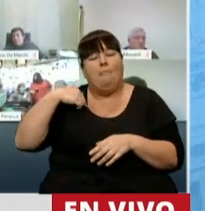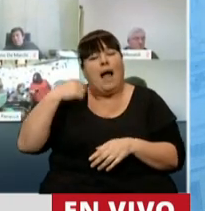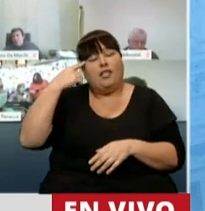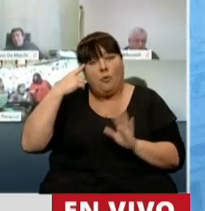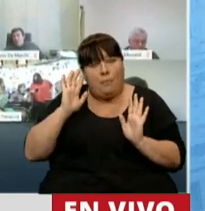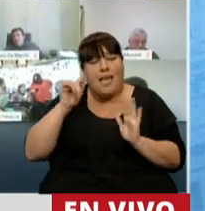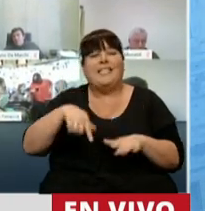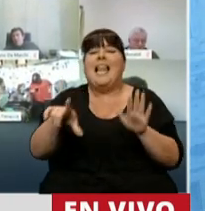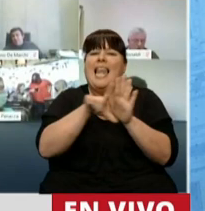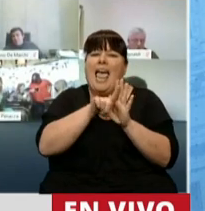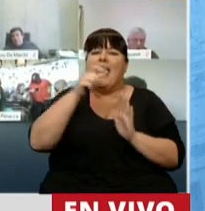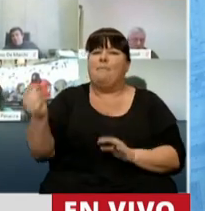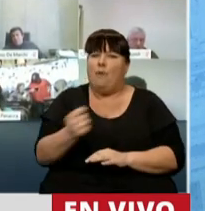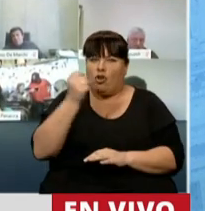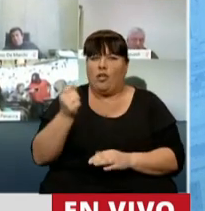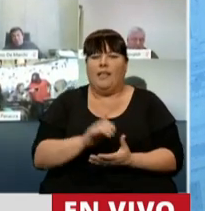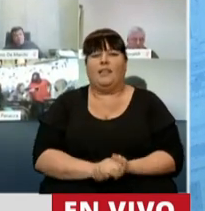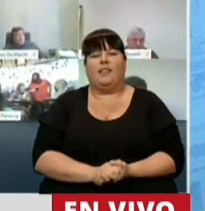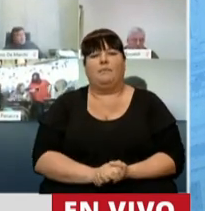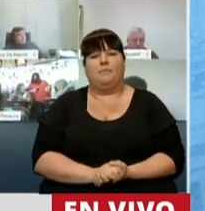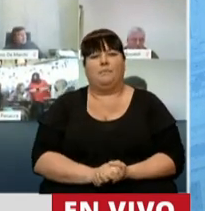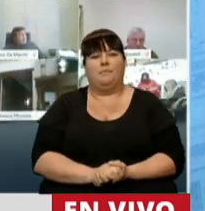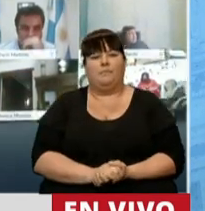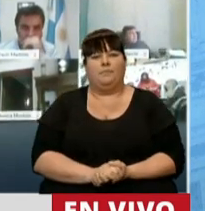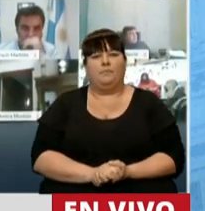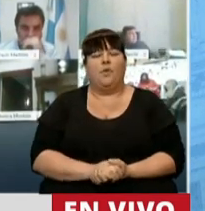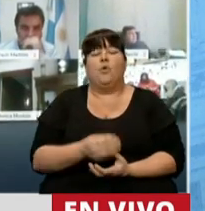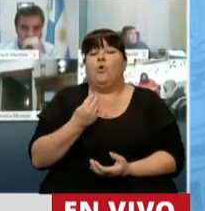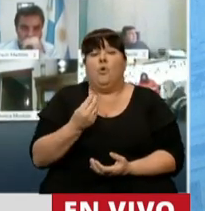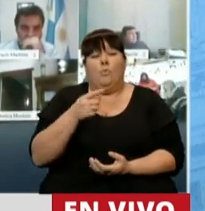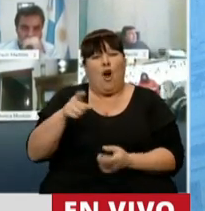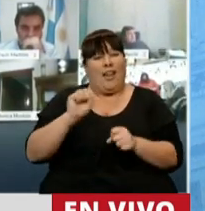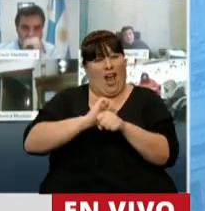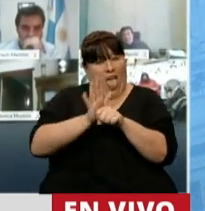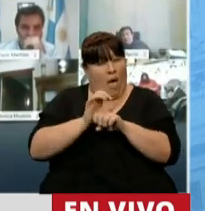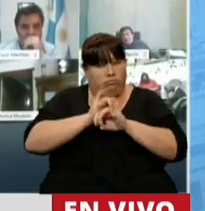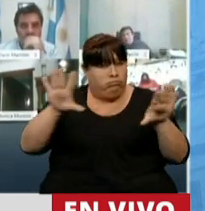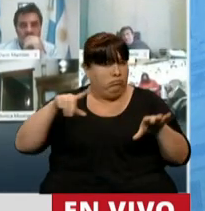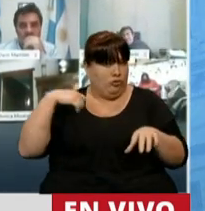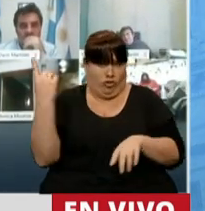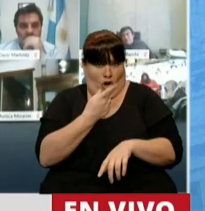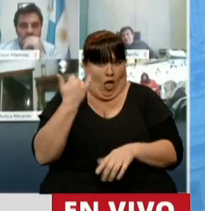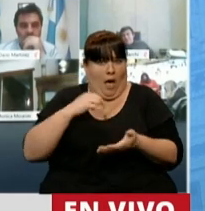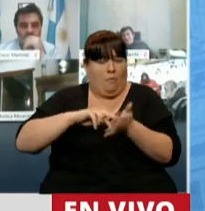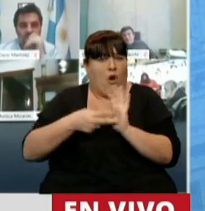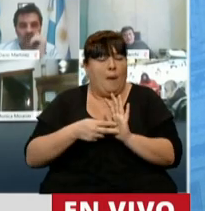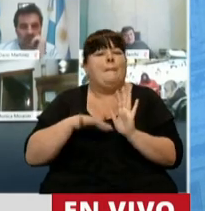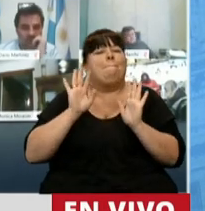que esta ley es importante también porque la pandemia nos afecta a todos, pero